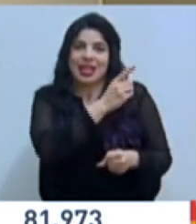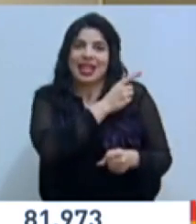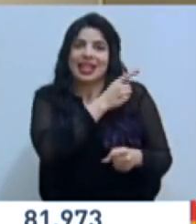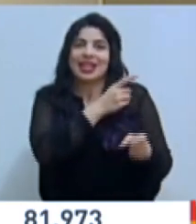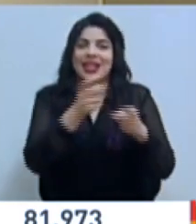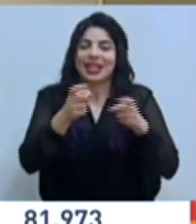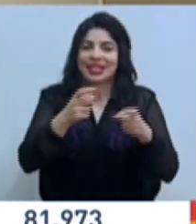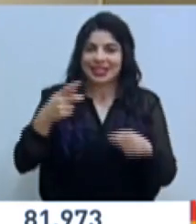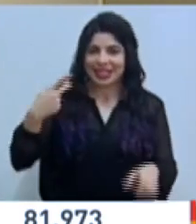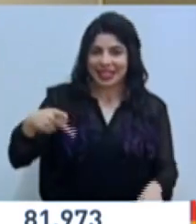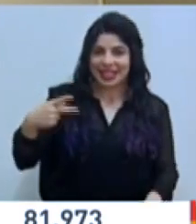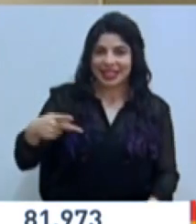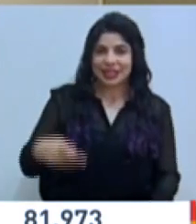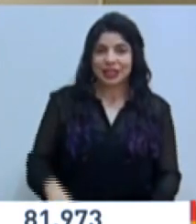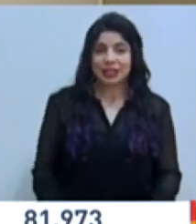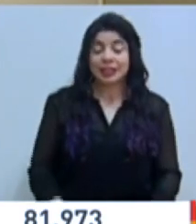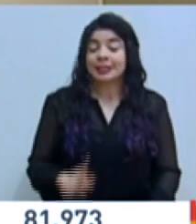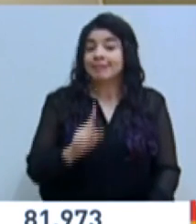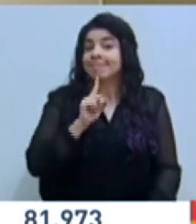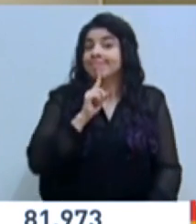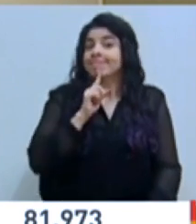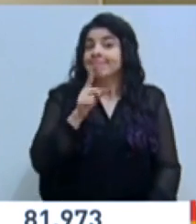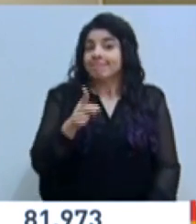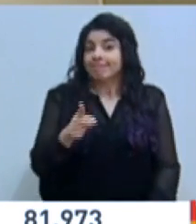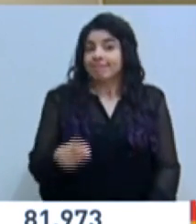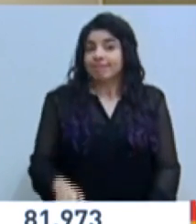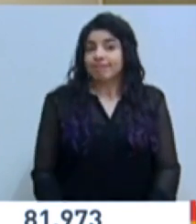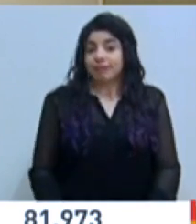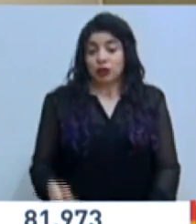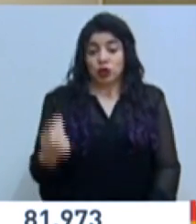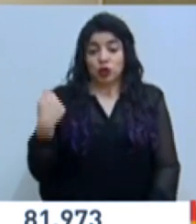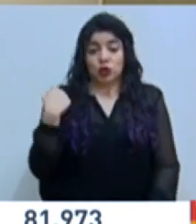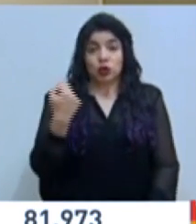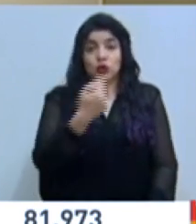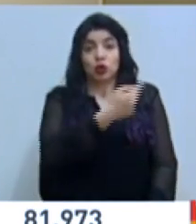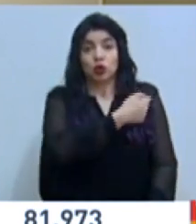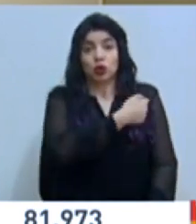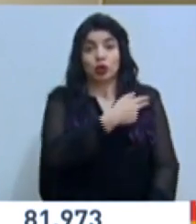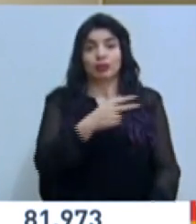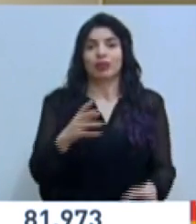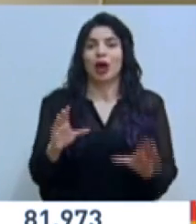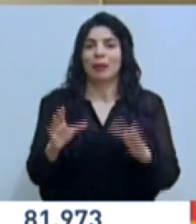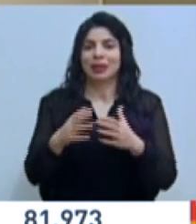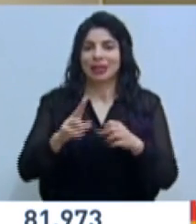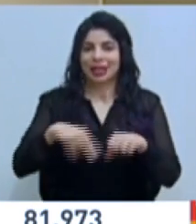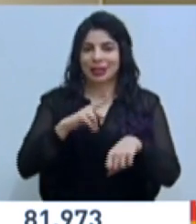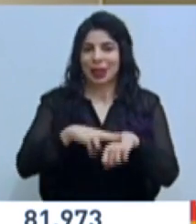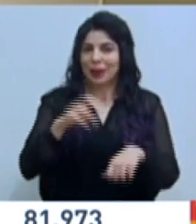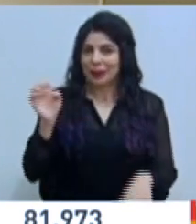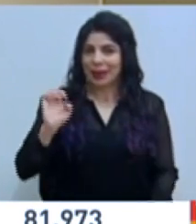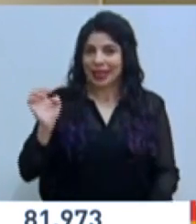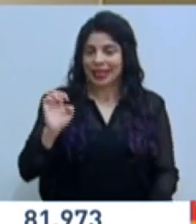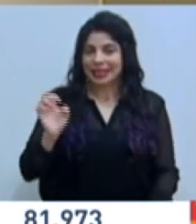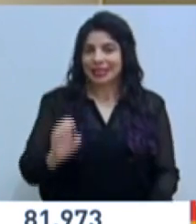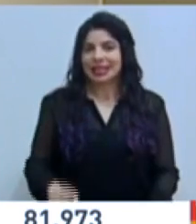gestión de riesgos. En realidad, para nosotros, como Comisión Nacional de Emergencias,